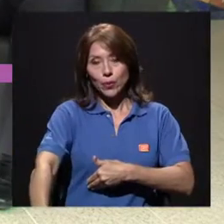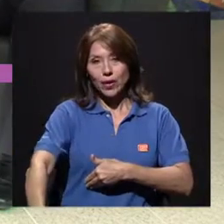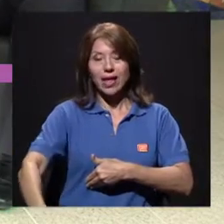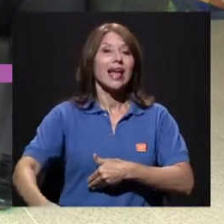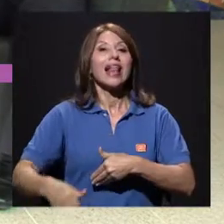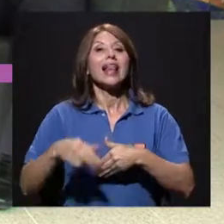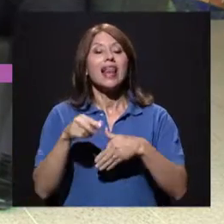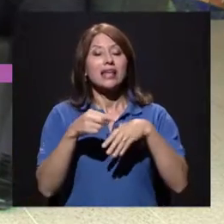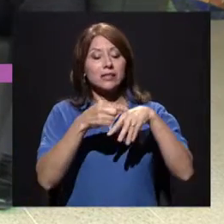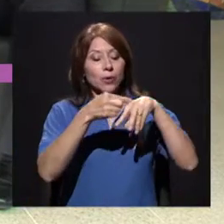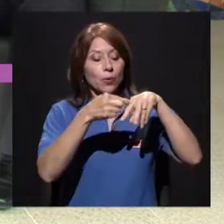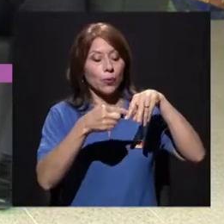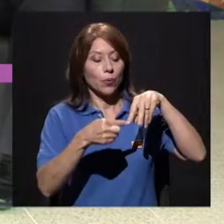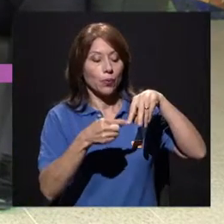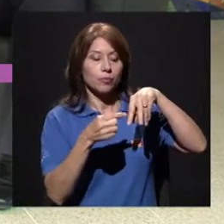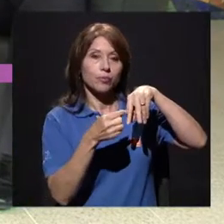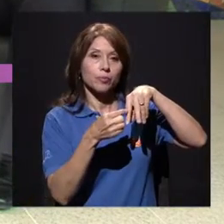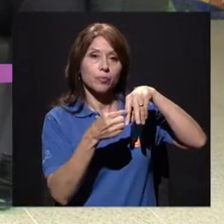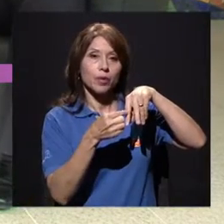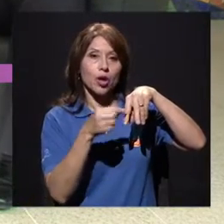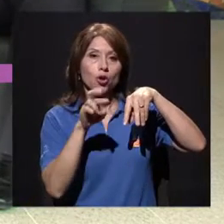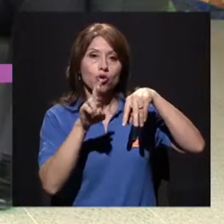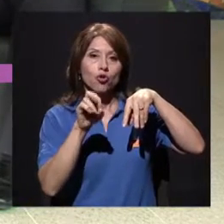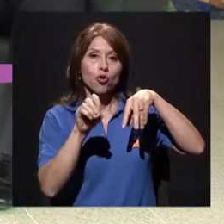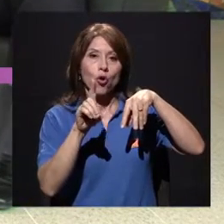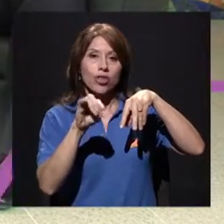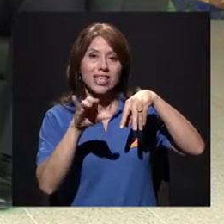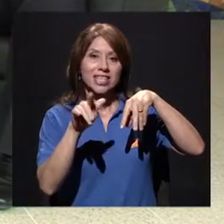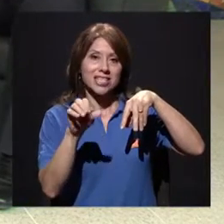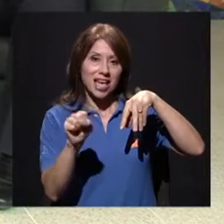que se van a ver más involucradas en este asunto.